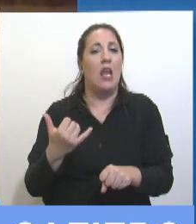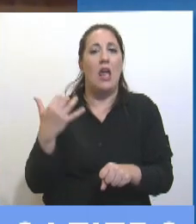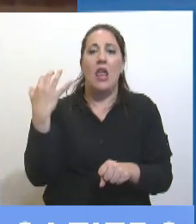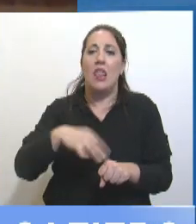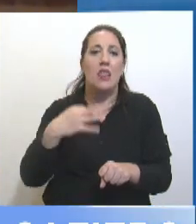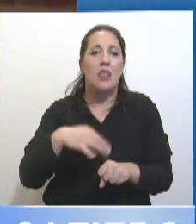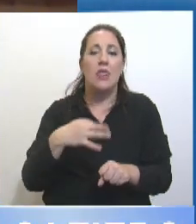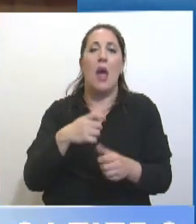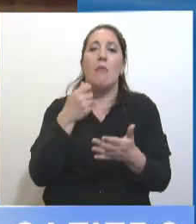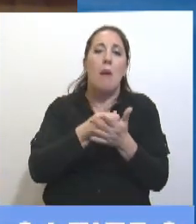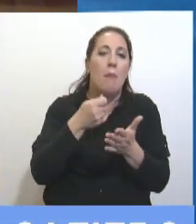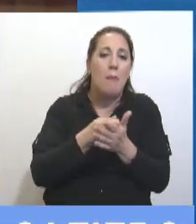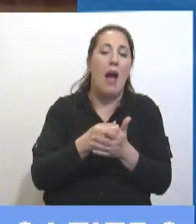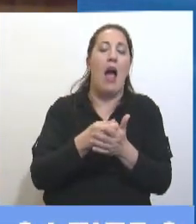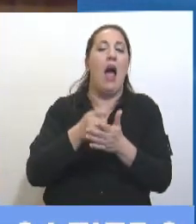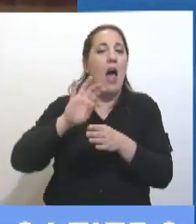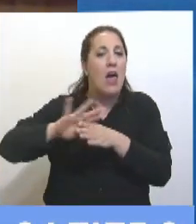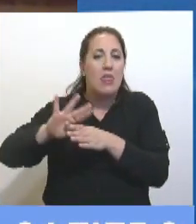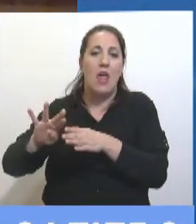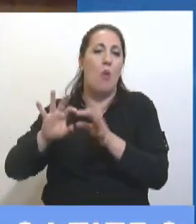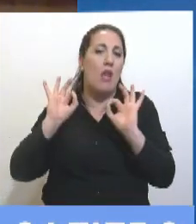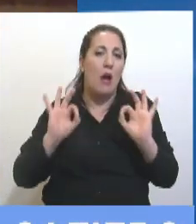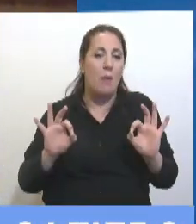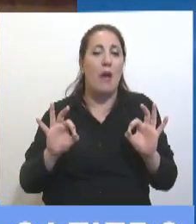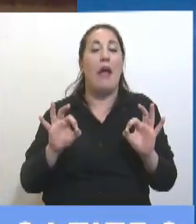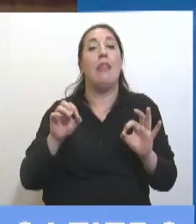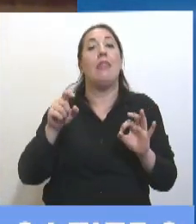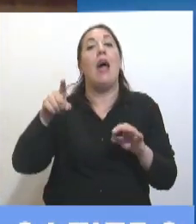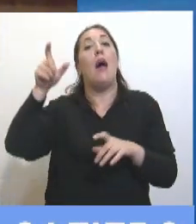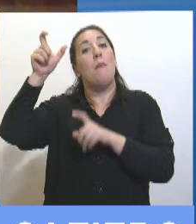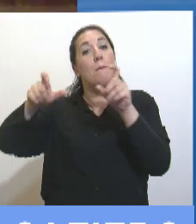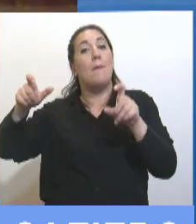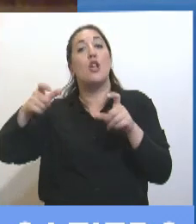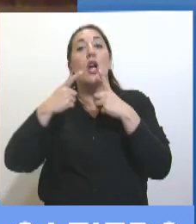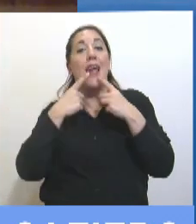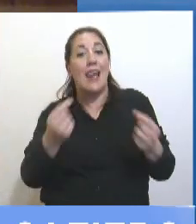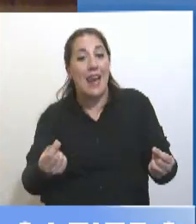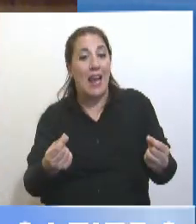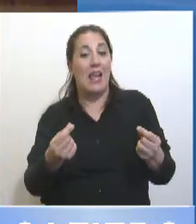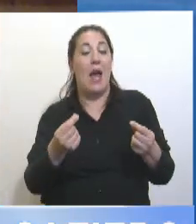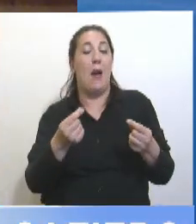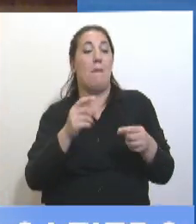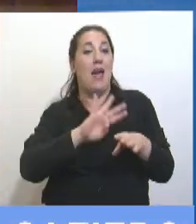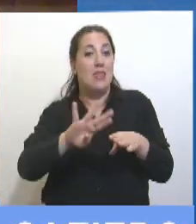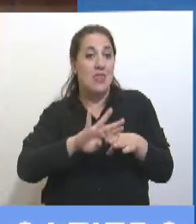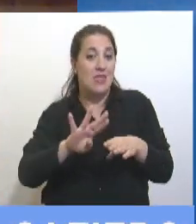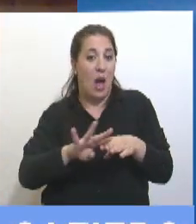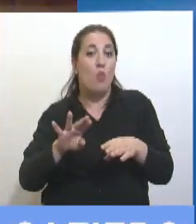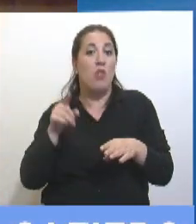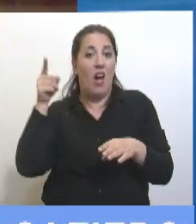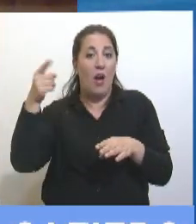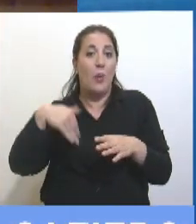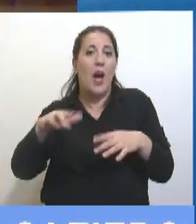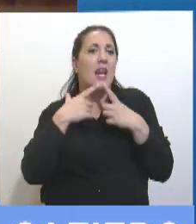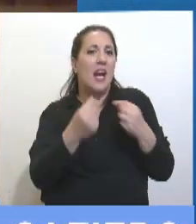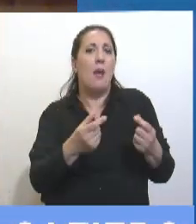por el activo y el pasivo. Y los acreedores extranjeros se van a convertir en acreedores del Estado. El Estado